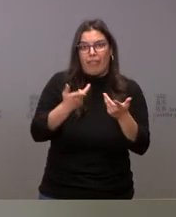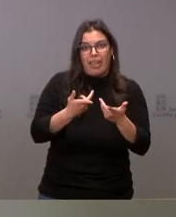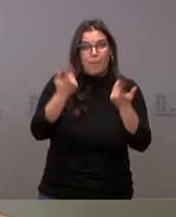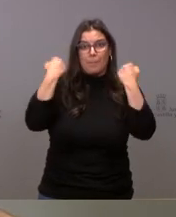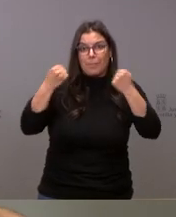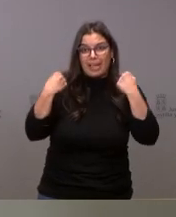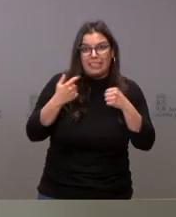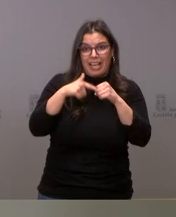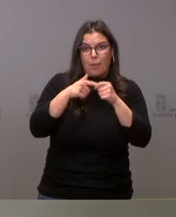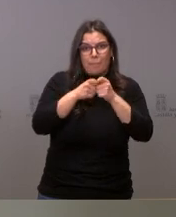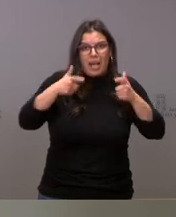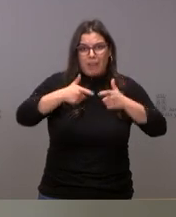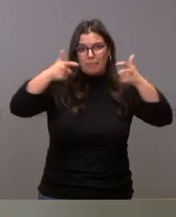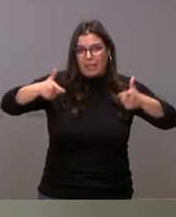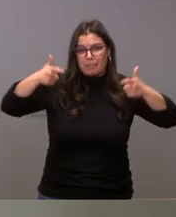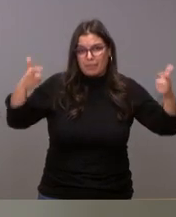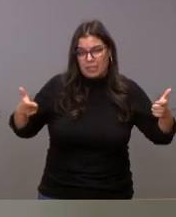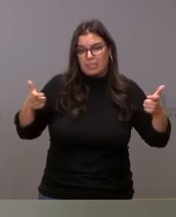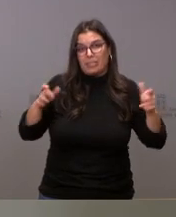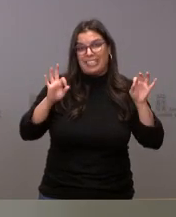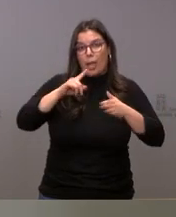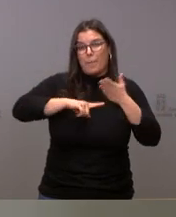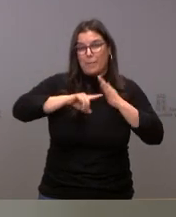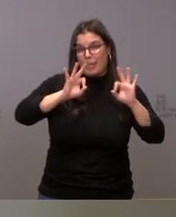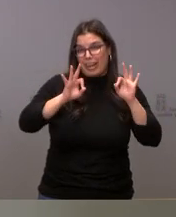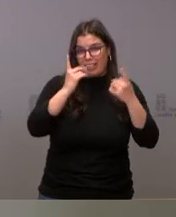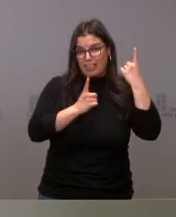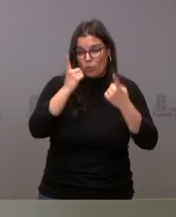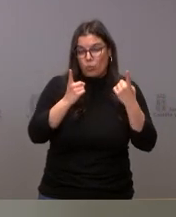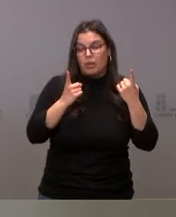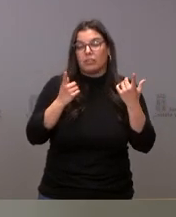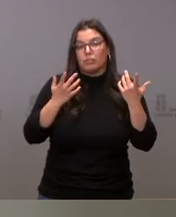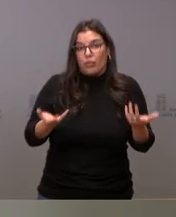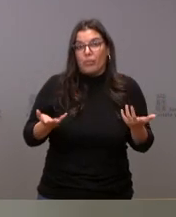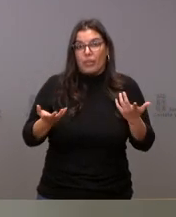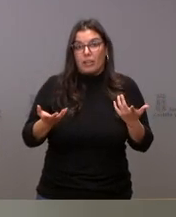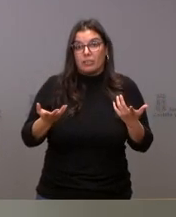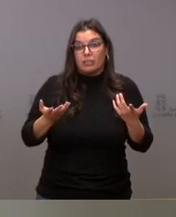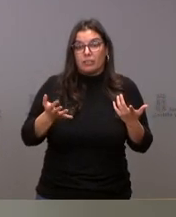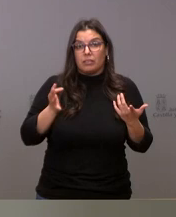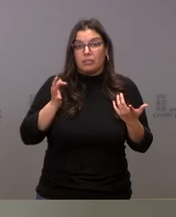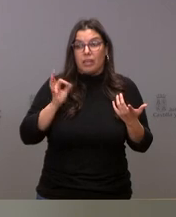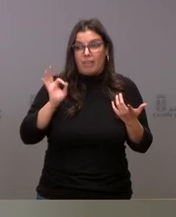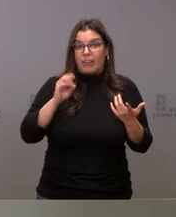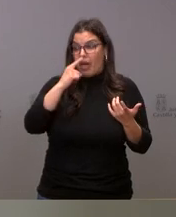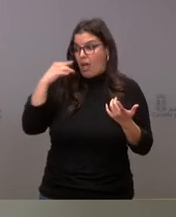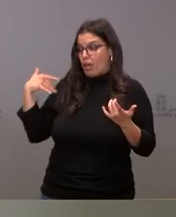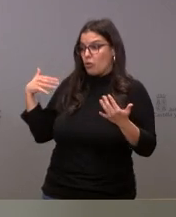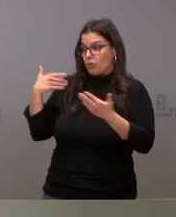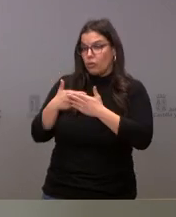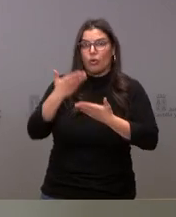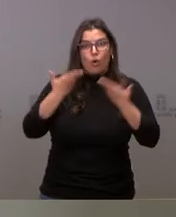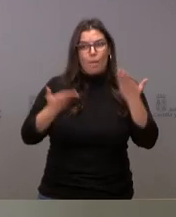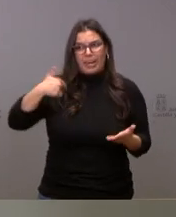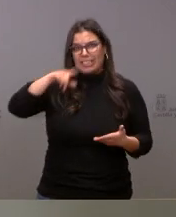docente en estas especialidades y, por lo tanto, aunque es la oferta más amplia de los últimos años, pues,